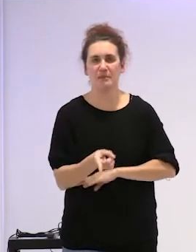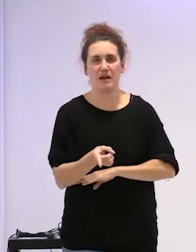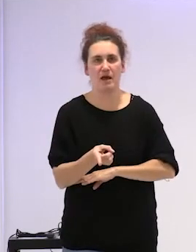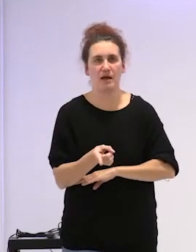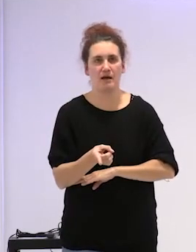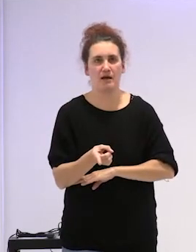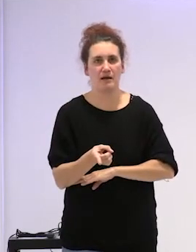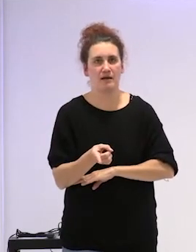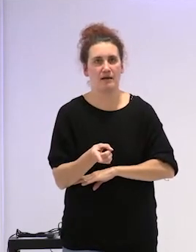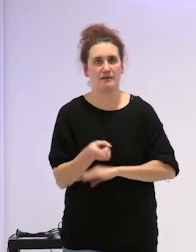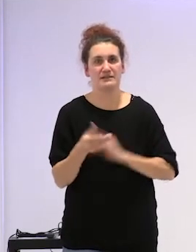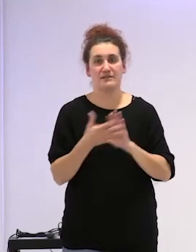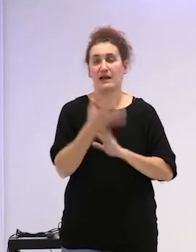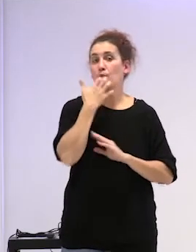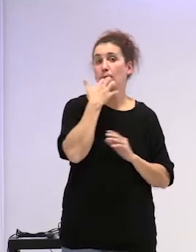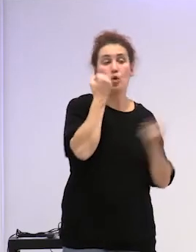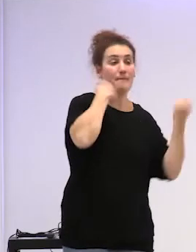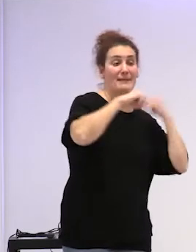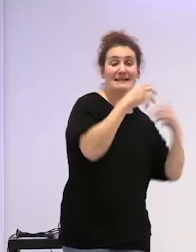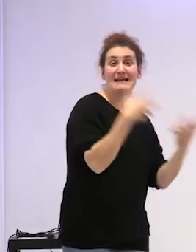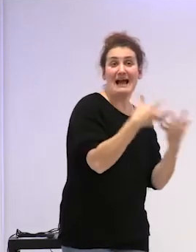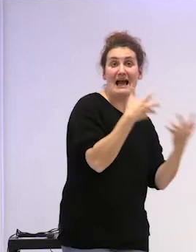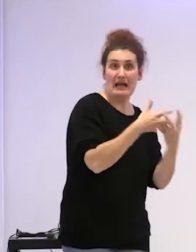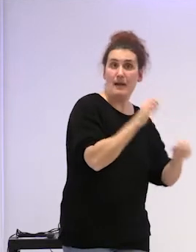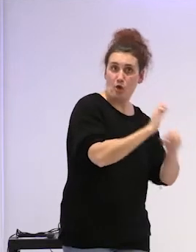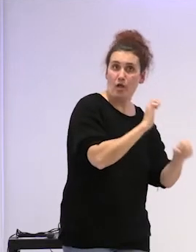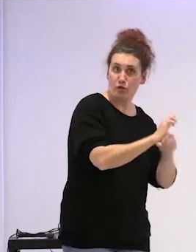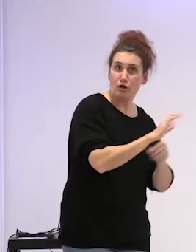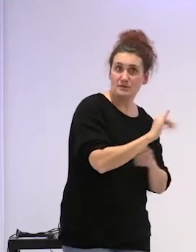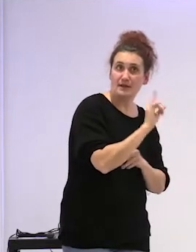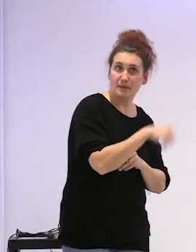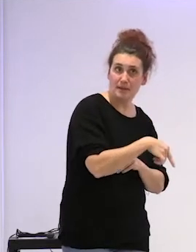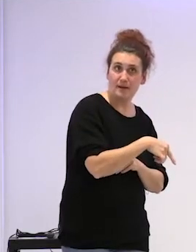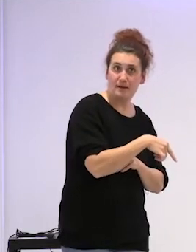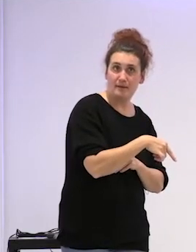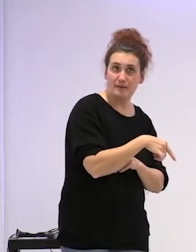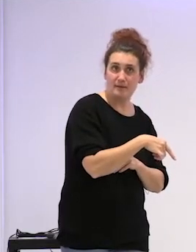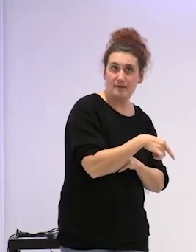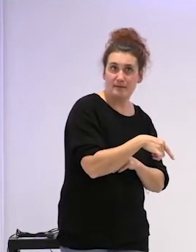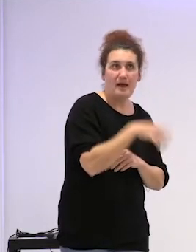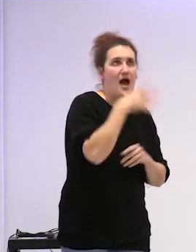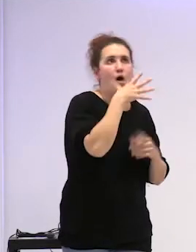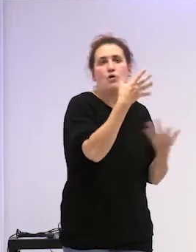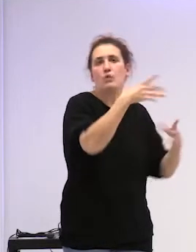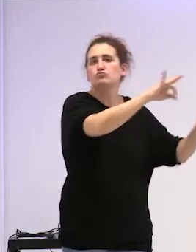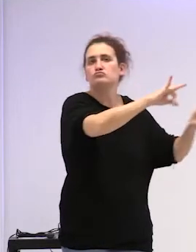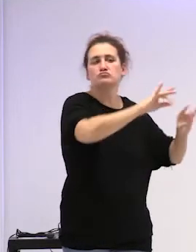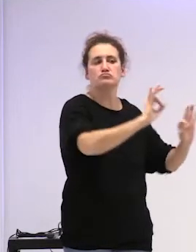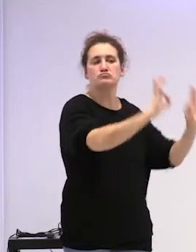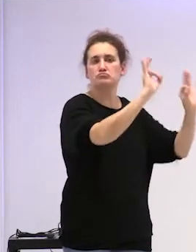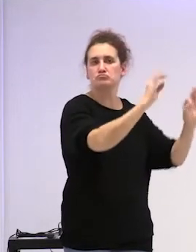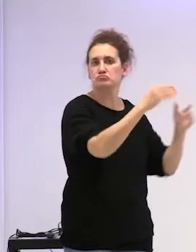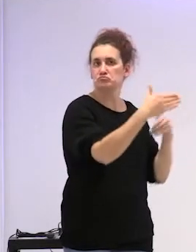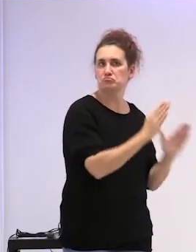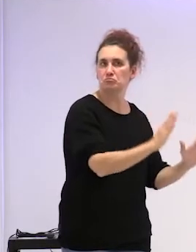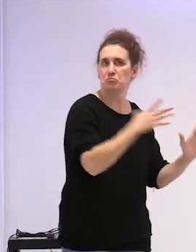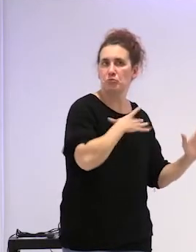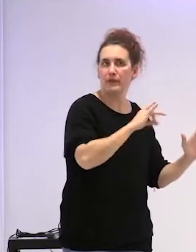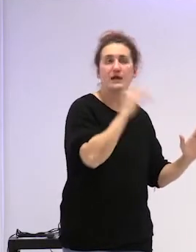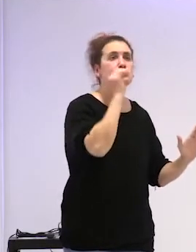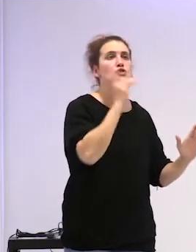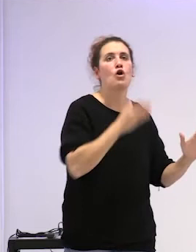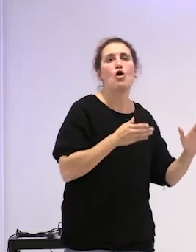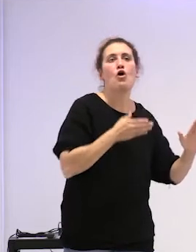una práctica de guerra son las violaciones que se dan aún en un territorio determinado que no solo van